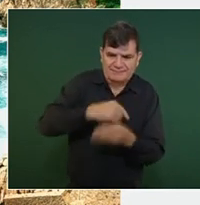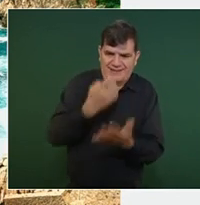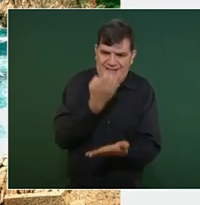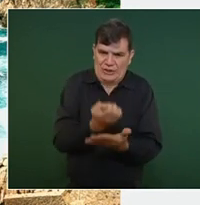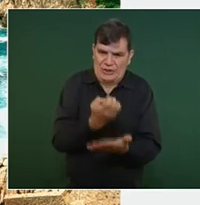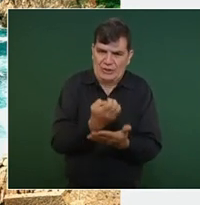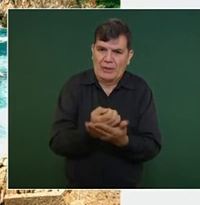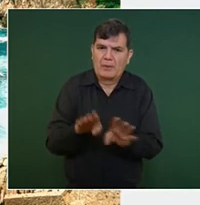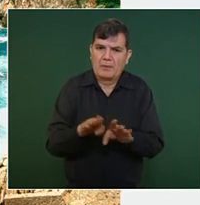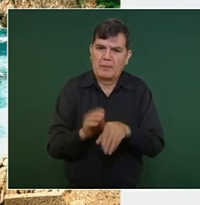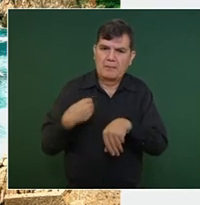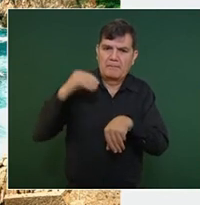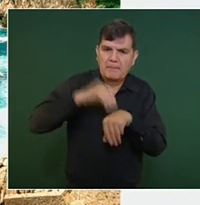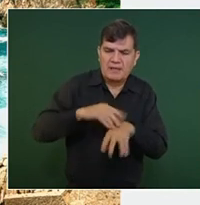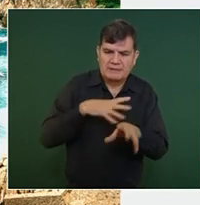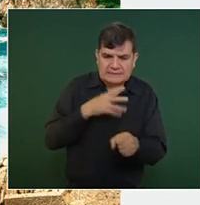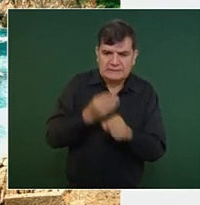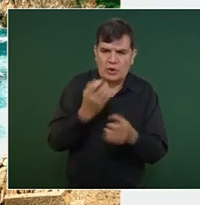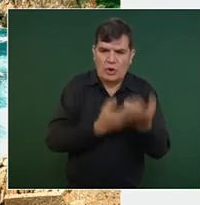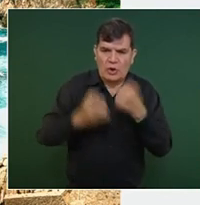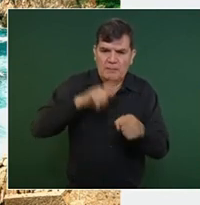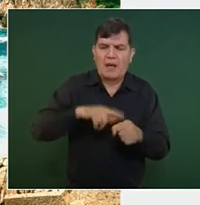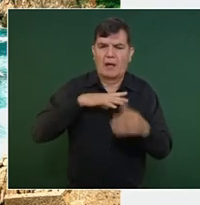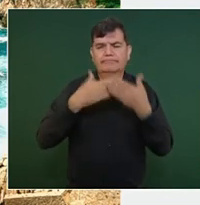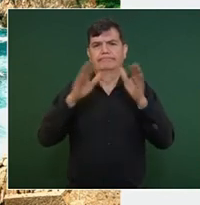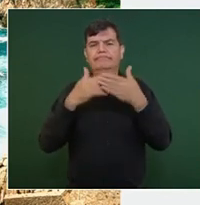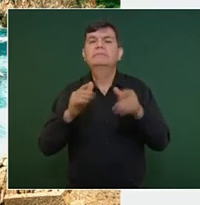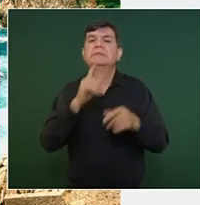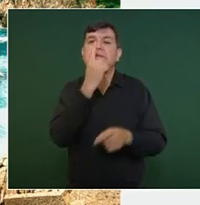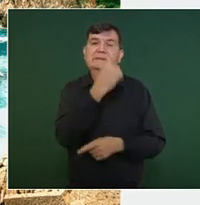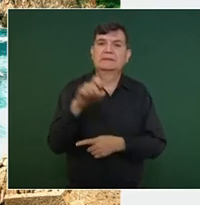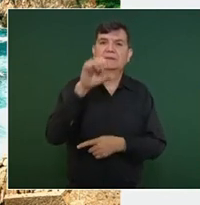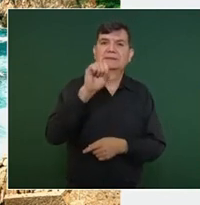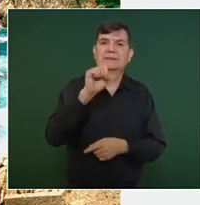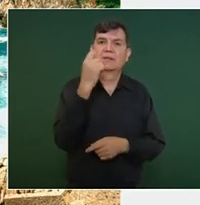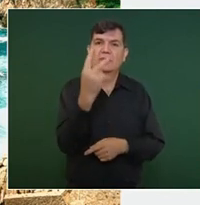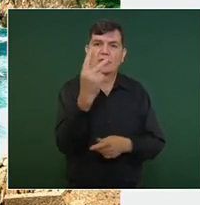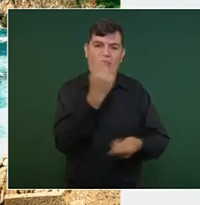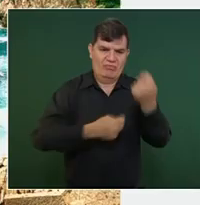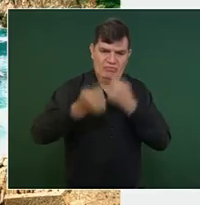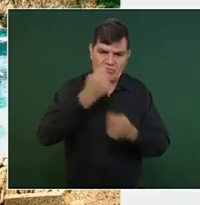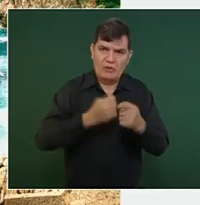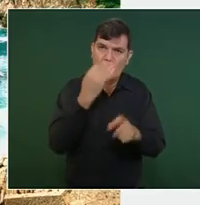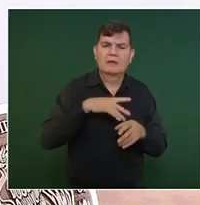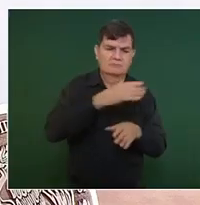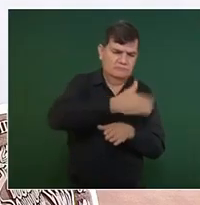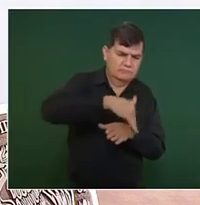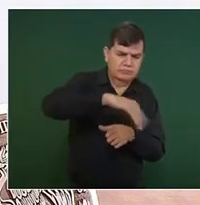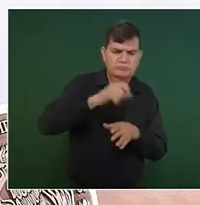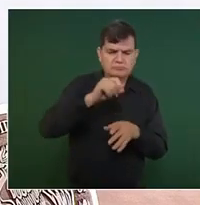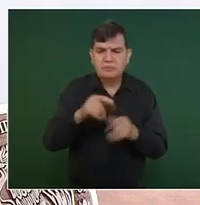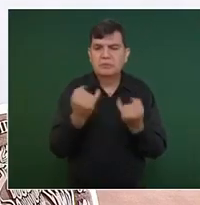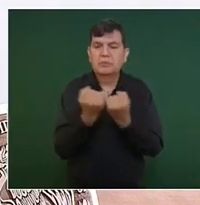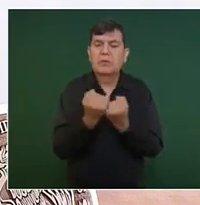en términos de reapertura comercial se encuentran operando 162 tiendas hasta el momento. Con